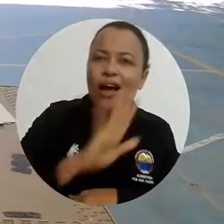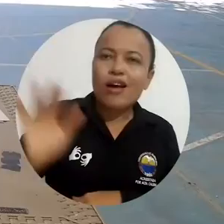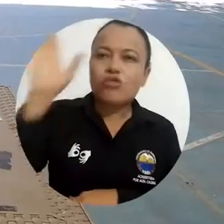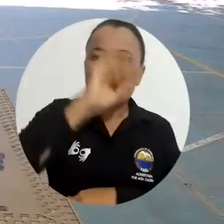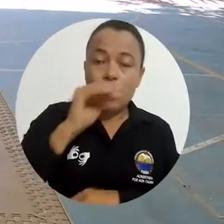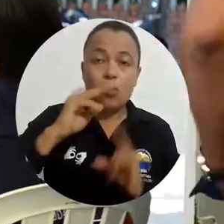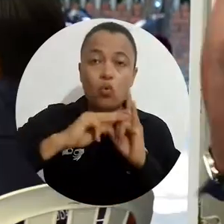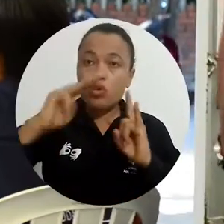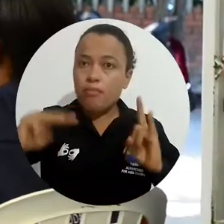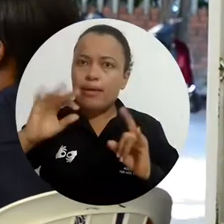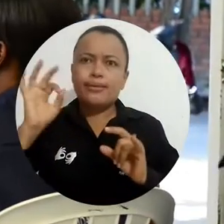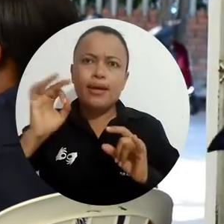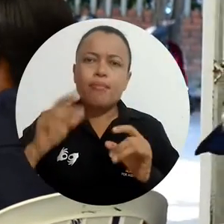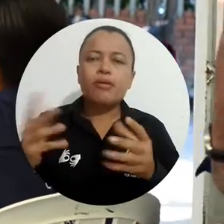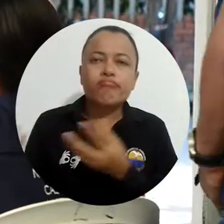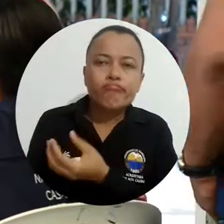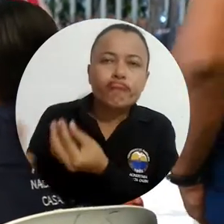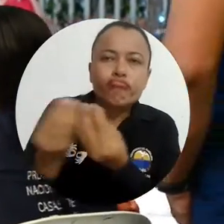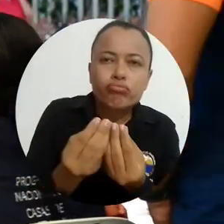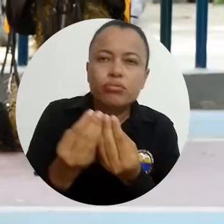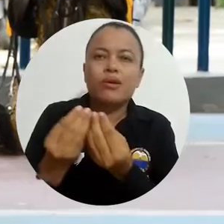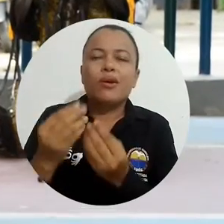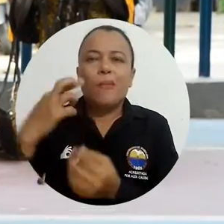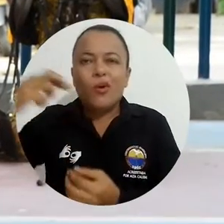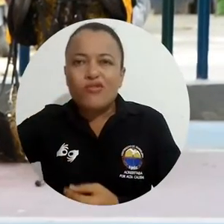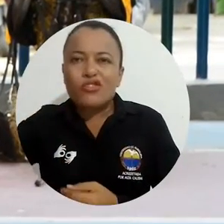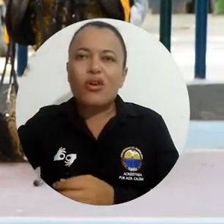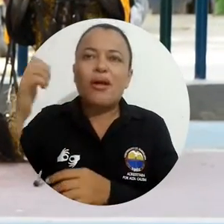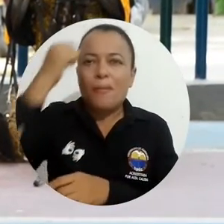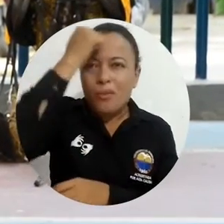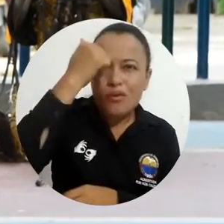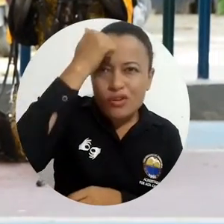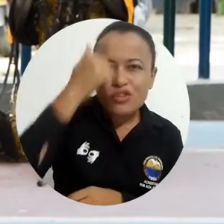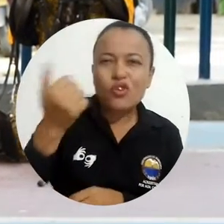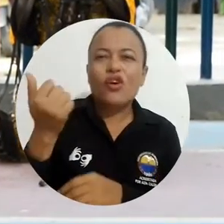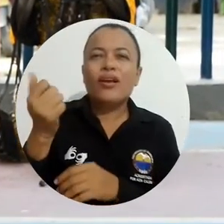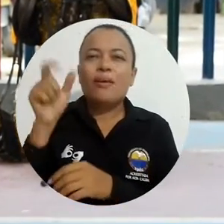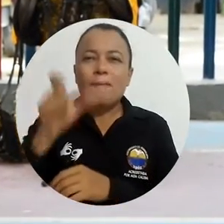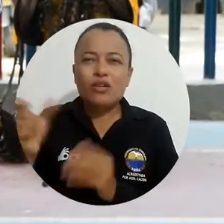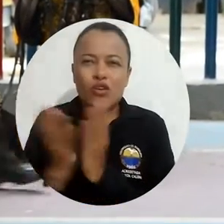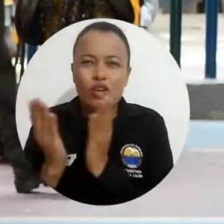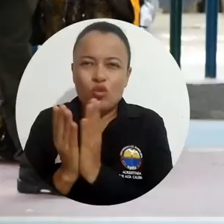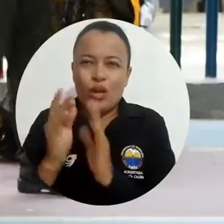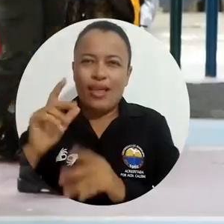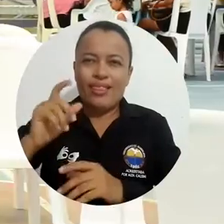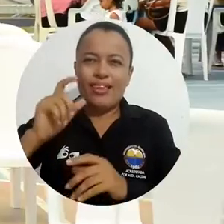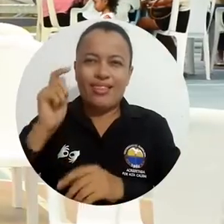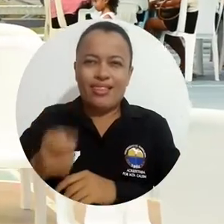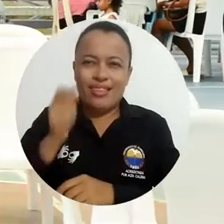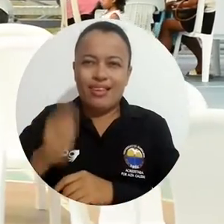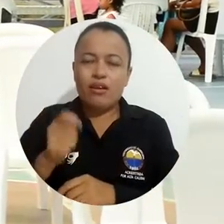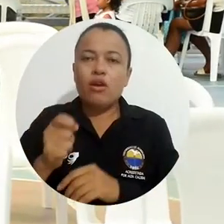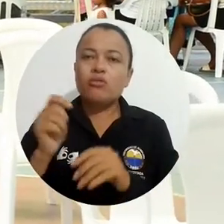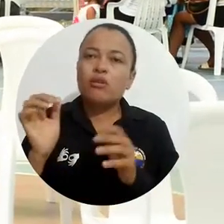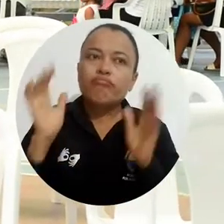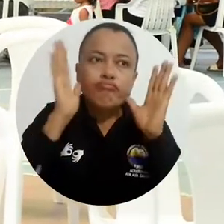de Conciliación Nacional, Uni Magdalena ha participado con un equipo de profesionales, docentes y estudiantes de derecho para brindar asistencia jurídica